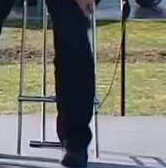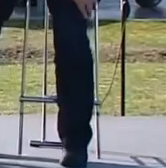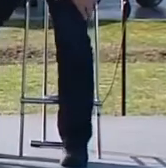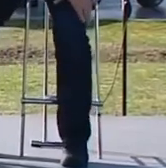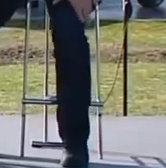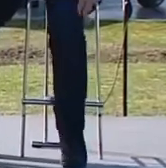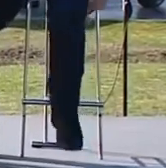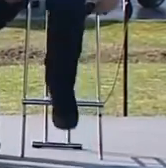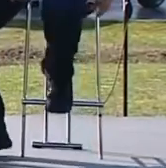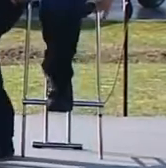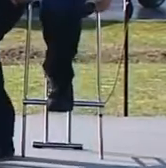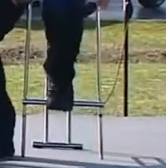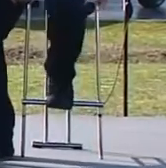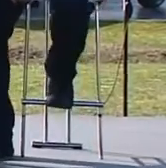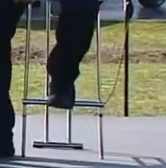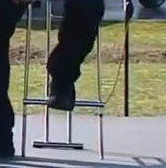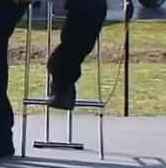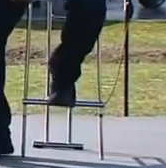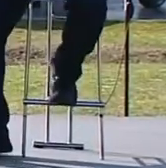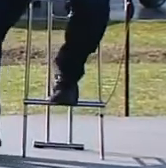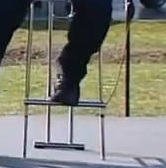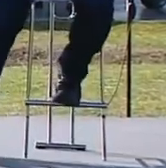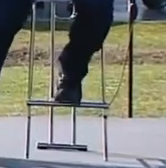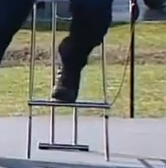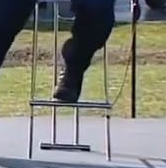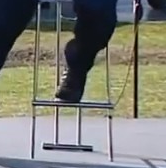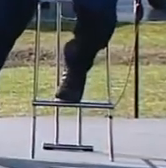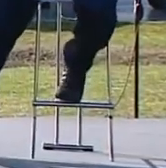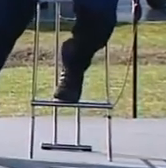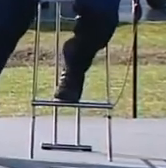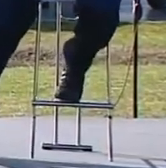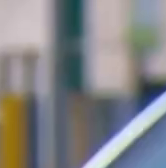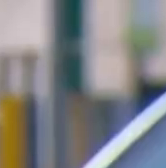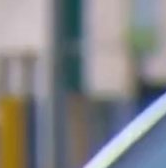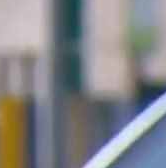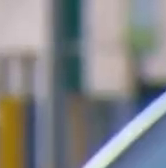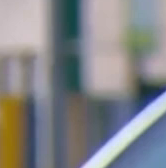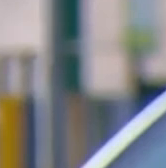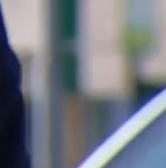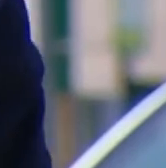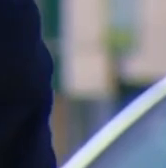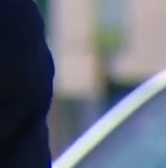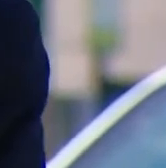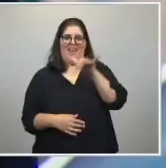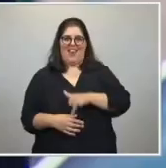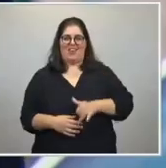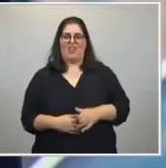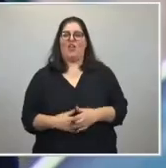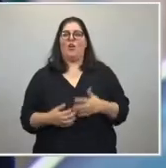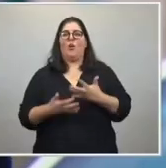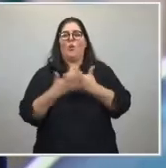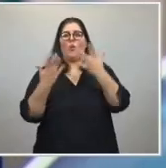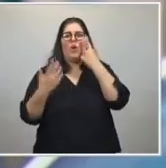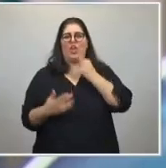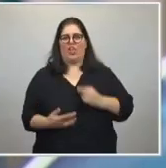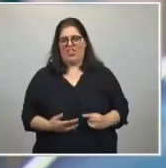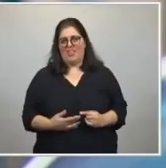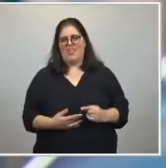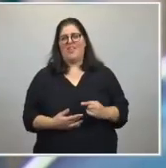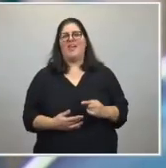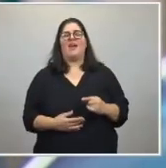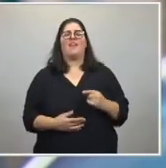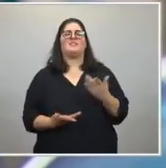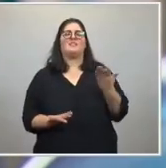Bueno, muy buenos días, vecinos y vecinas de Merlo. Buenos días al